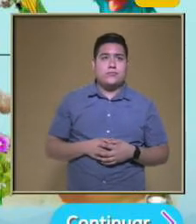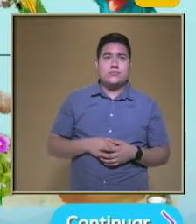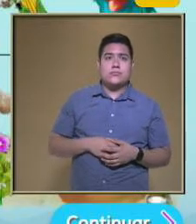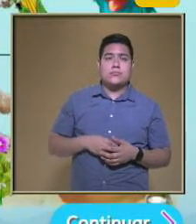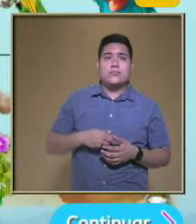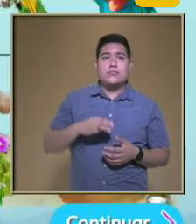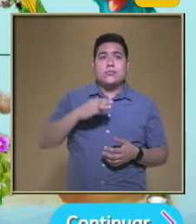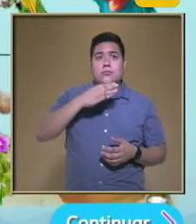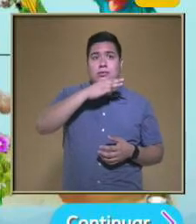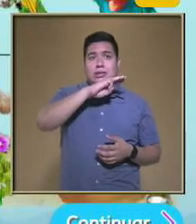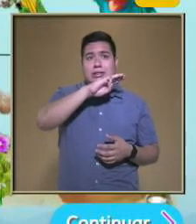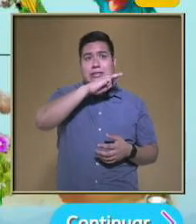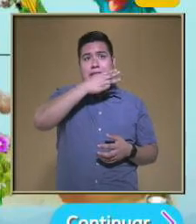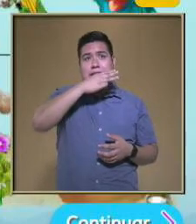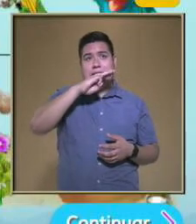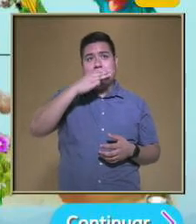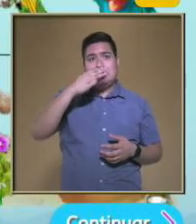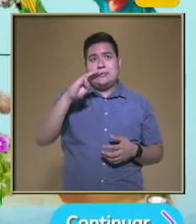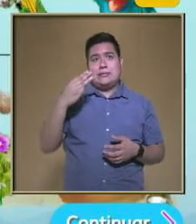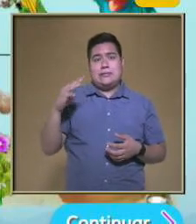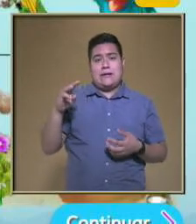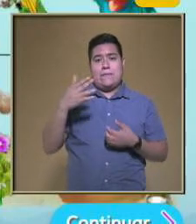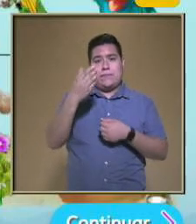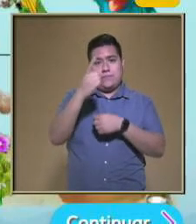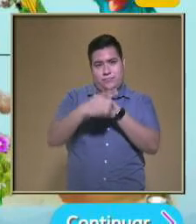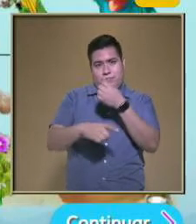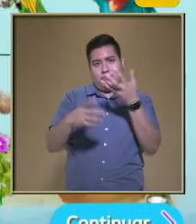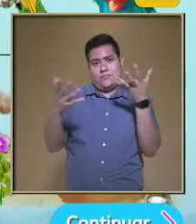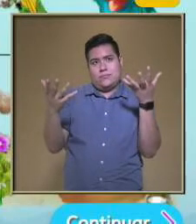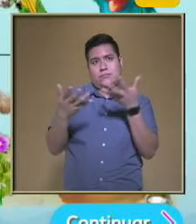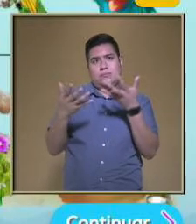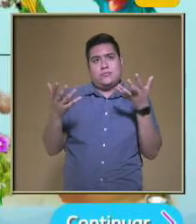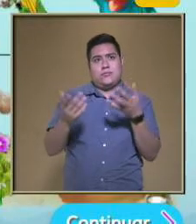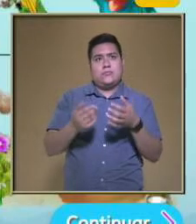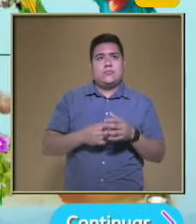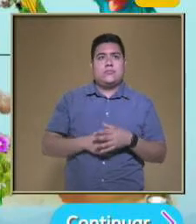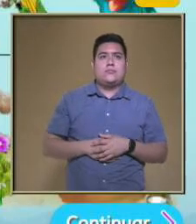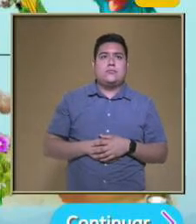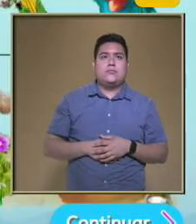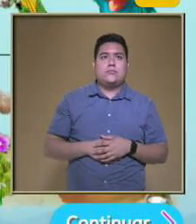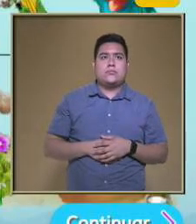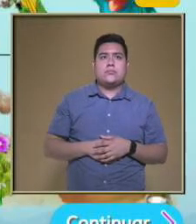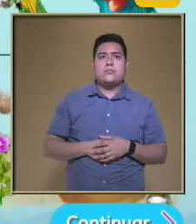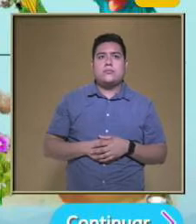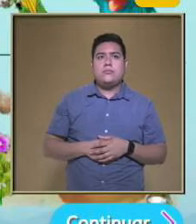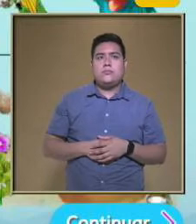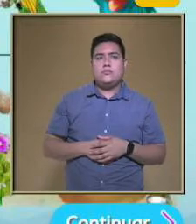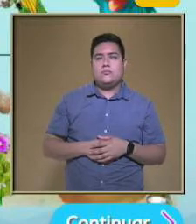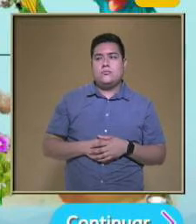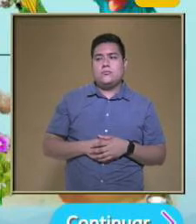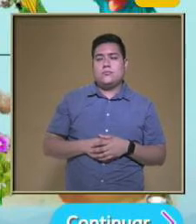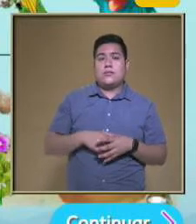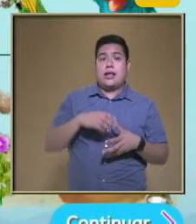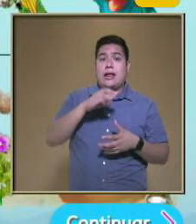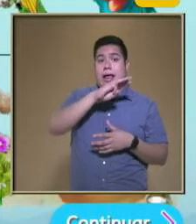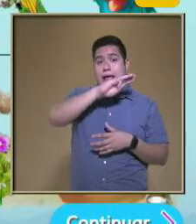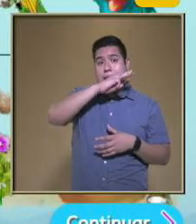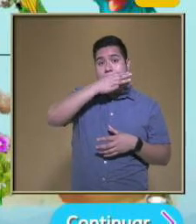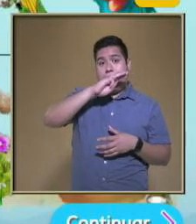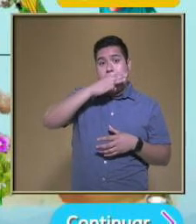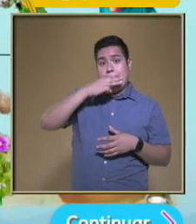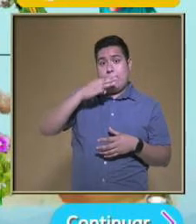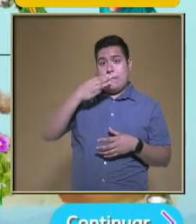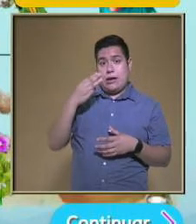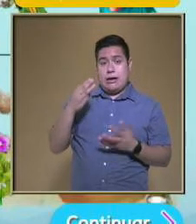Sin darle nada A cambio Como ya mencionamos De los parásitos Solamente Él se beneficia Al infectarlo Genera deformaciones En forma de